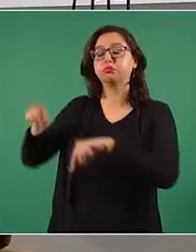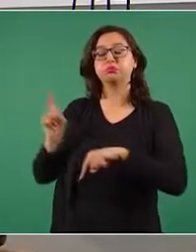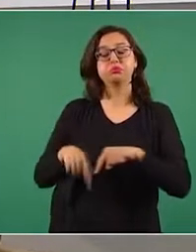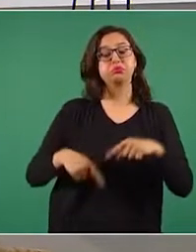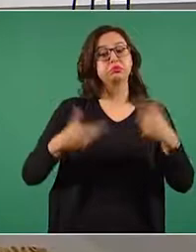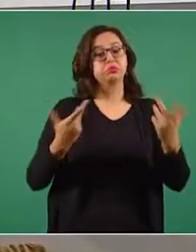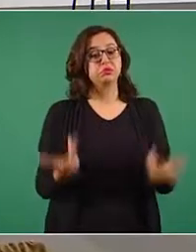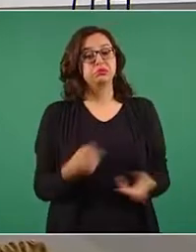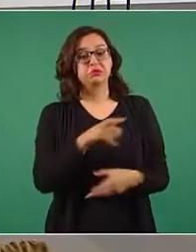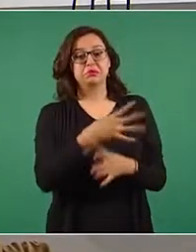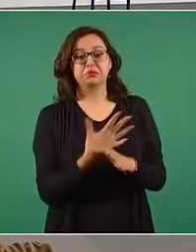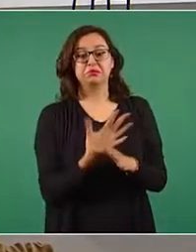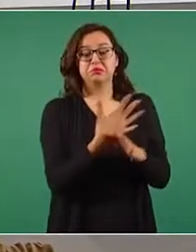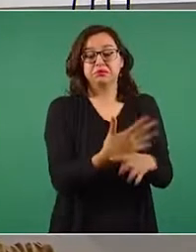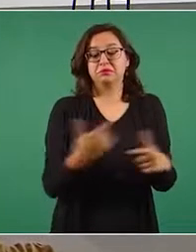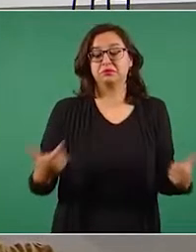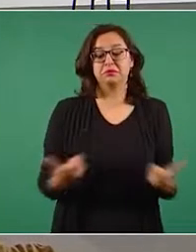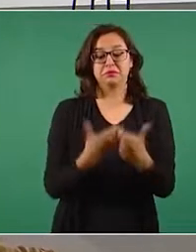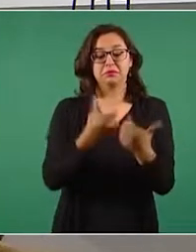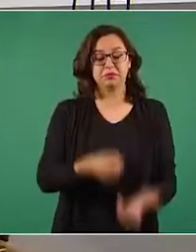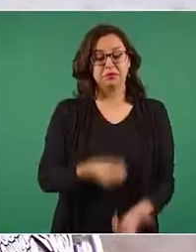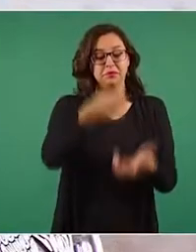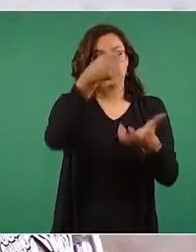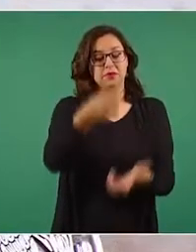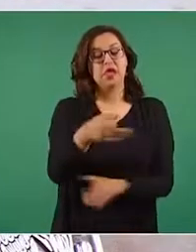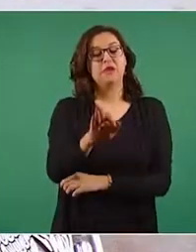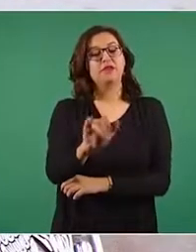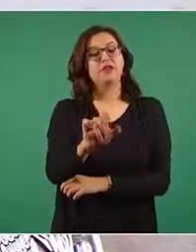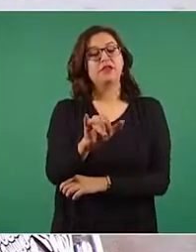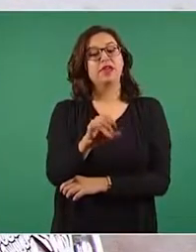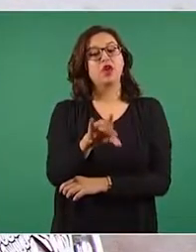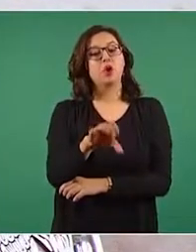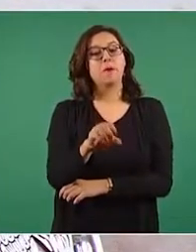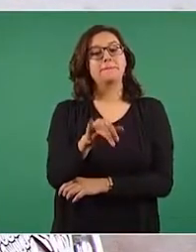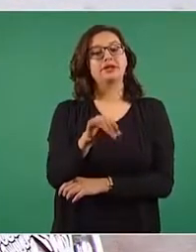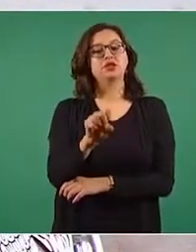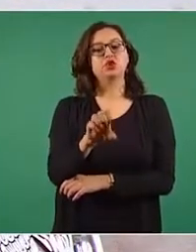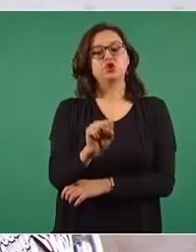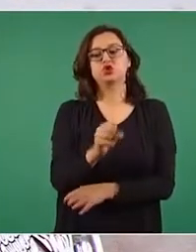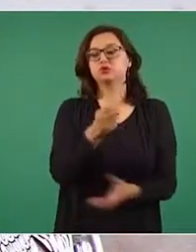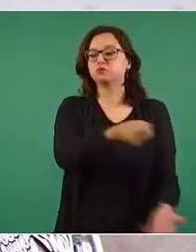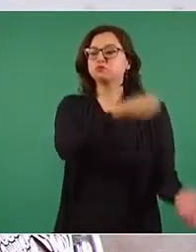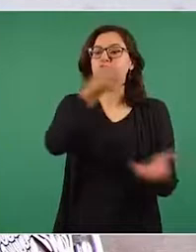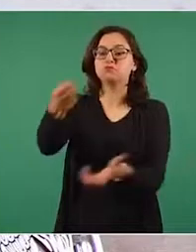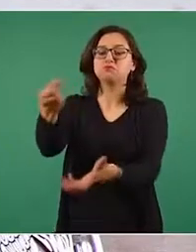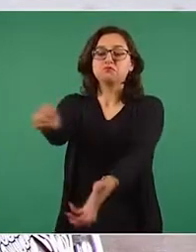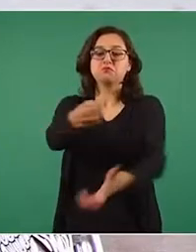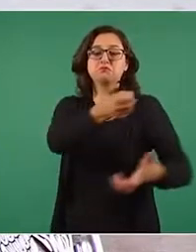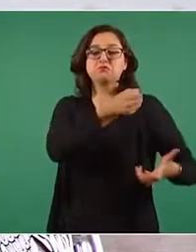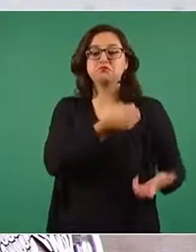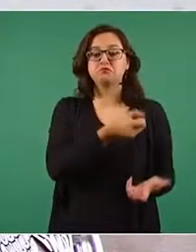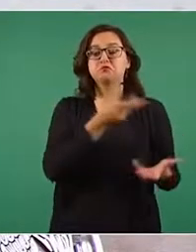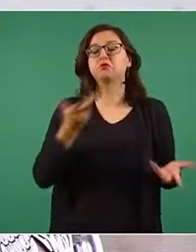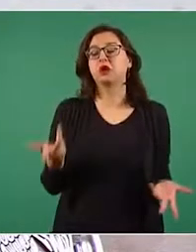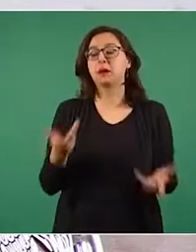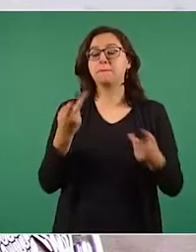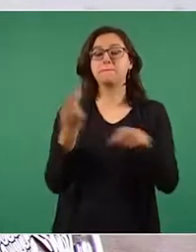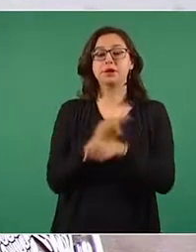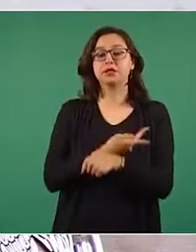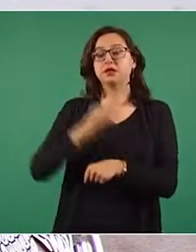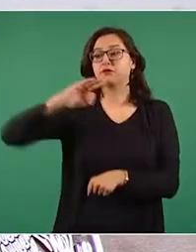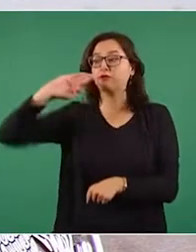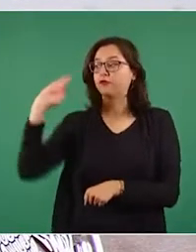ya sin los fideicomisos que financiaban la actividad de estos centros, los recursos provendrían del presupuesto